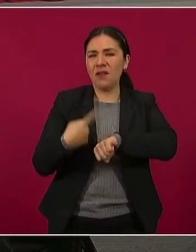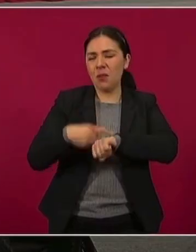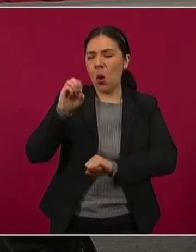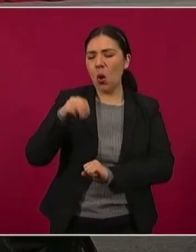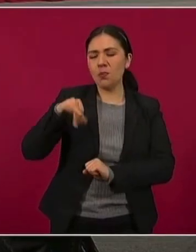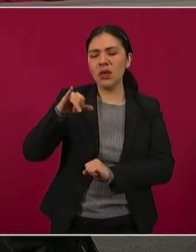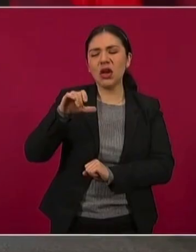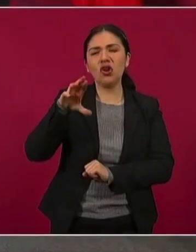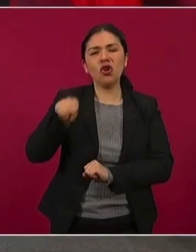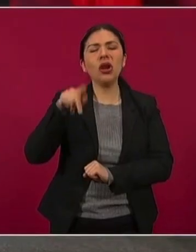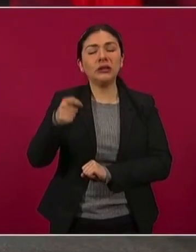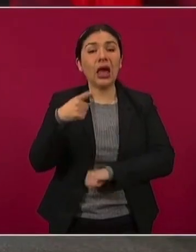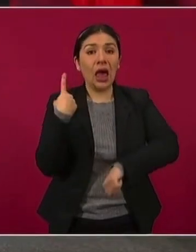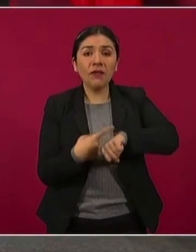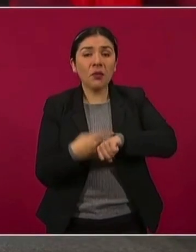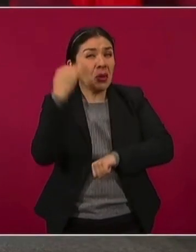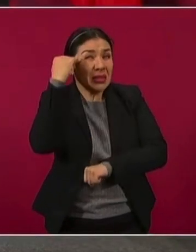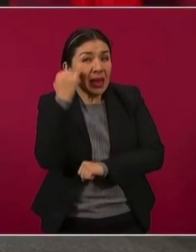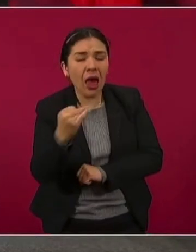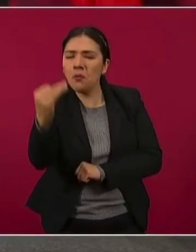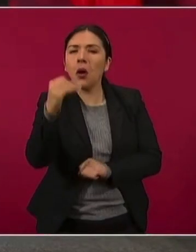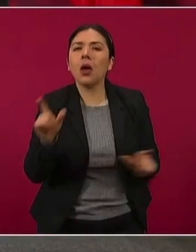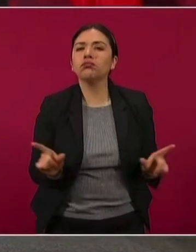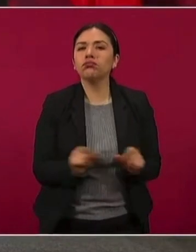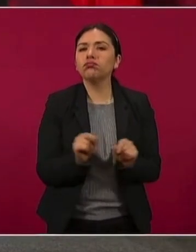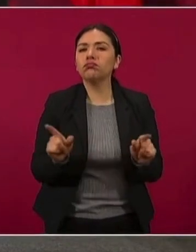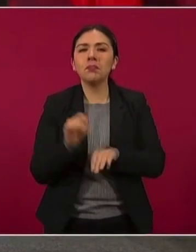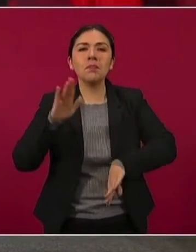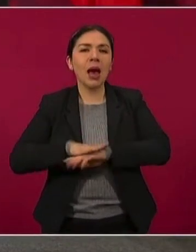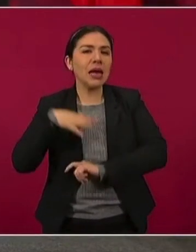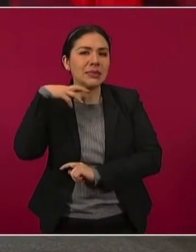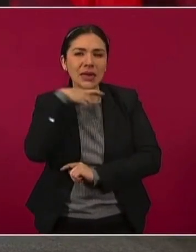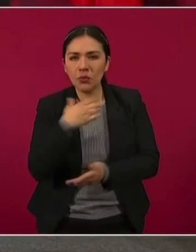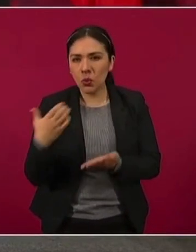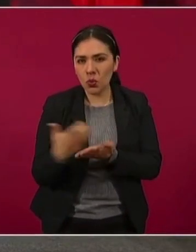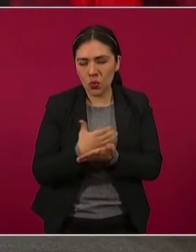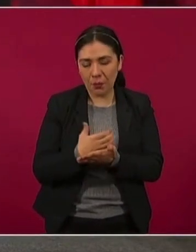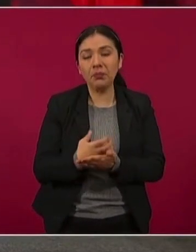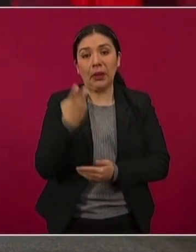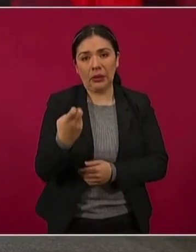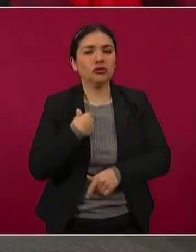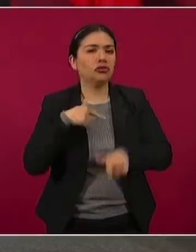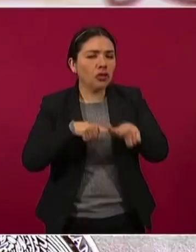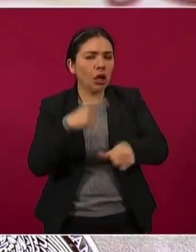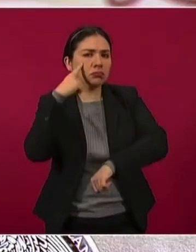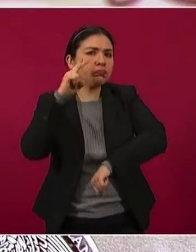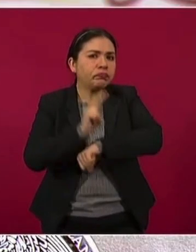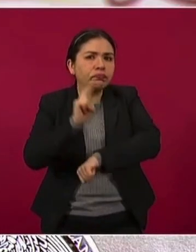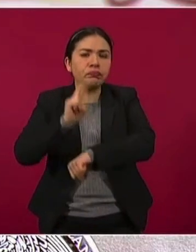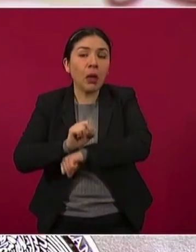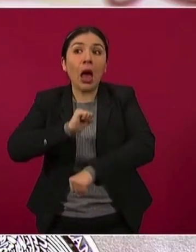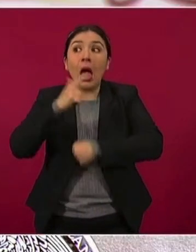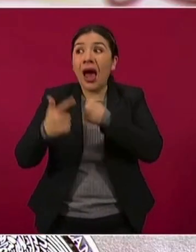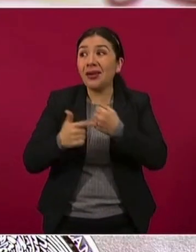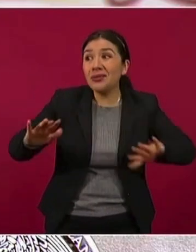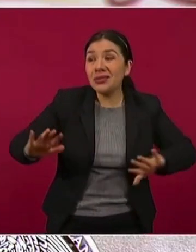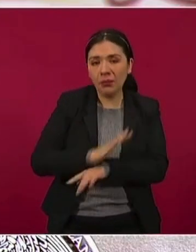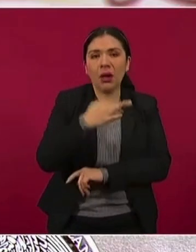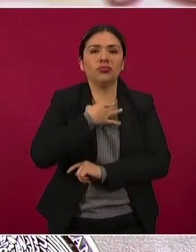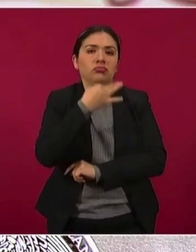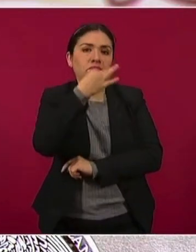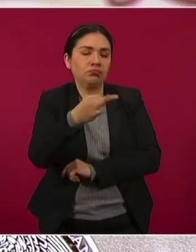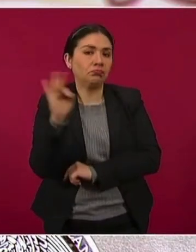breves. Y estaremos, como siempre, monitoreando cualquier cambio de tendencia para informarlo oportunamente